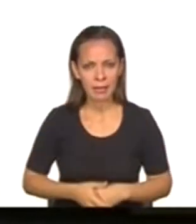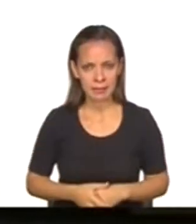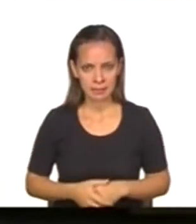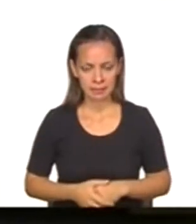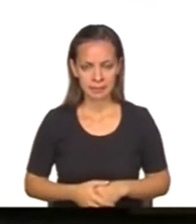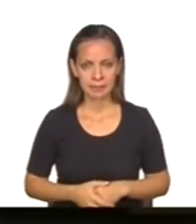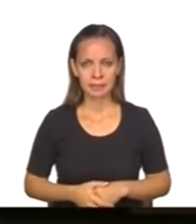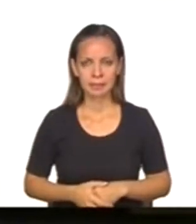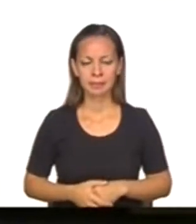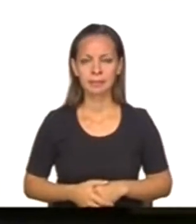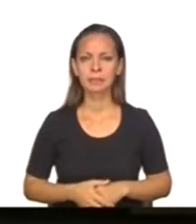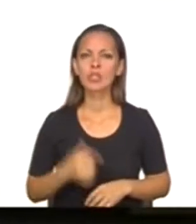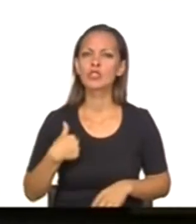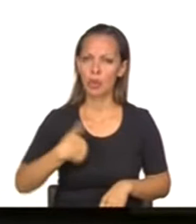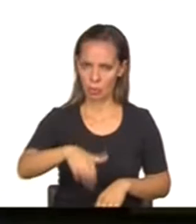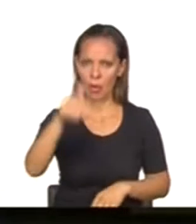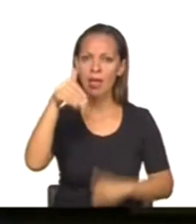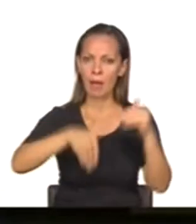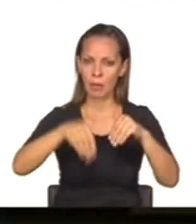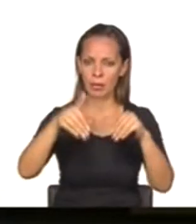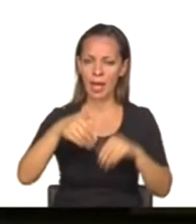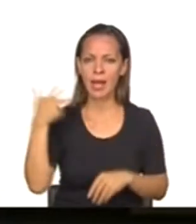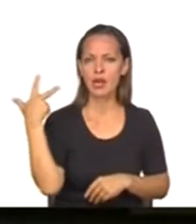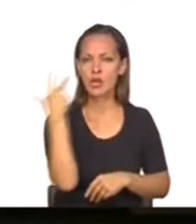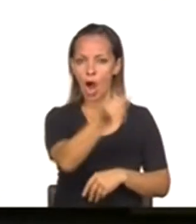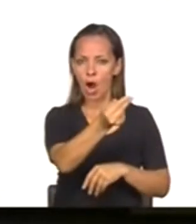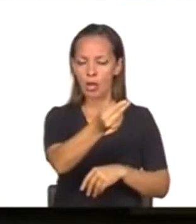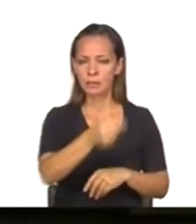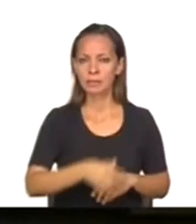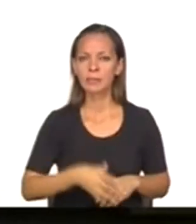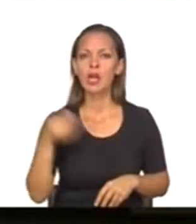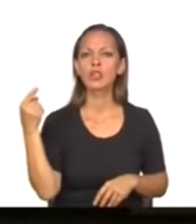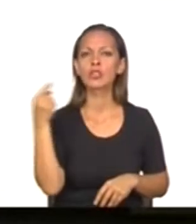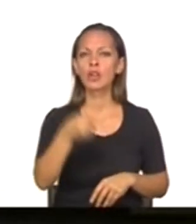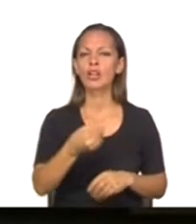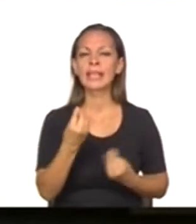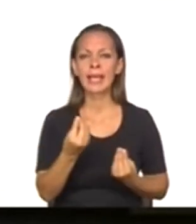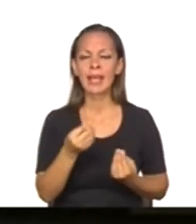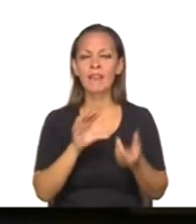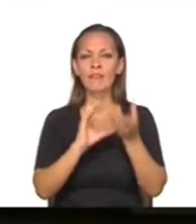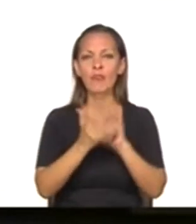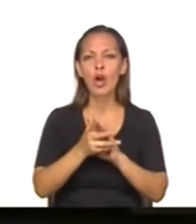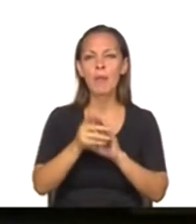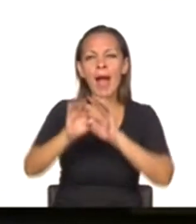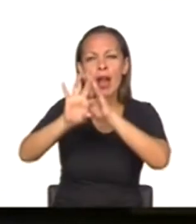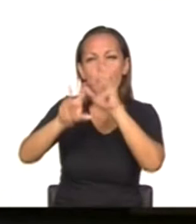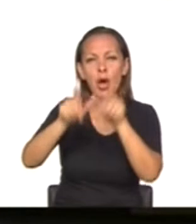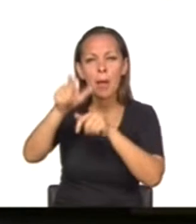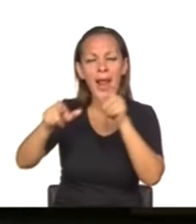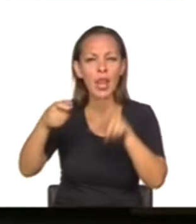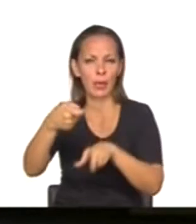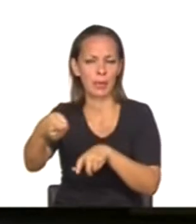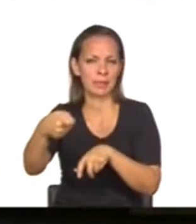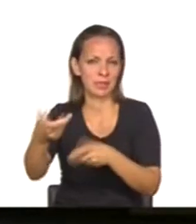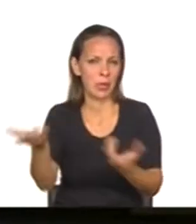tierra. Voy a votar en contra de meterle la mano a los bolsillos de todos los jubilados y de más de